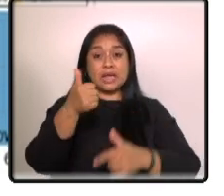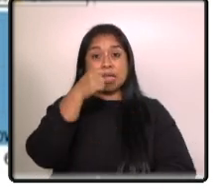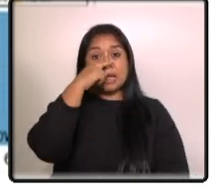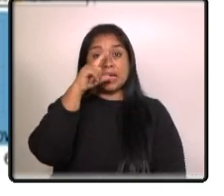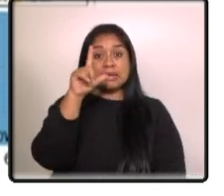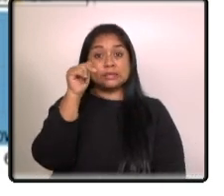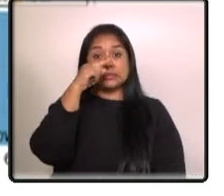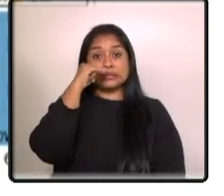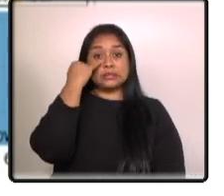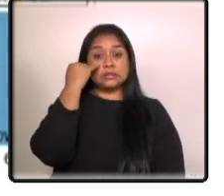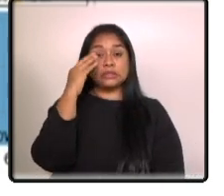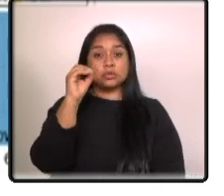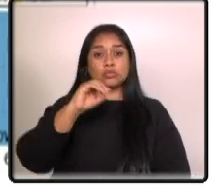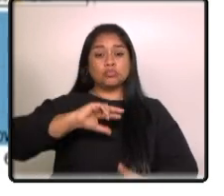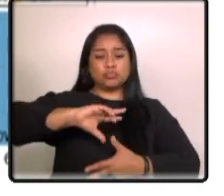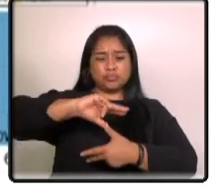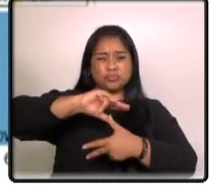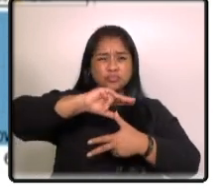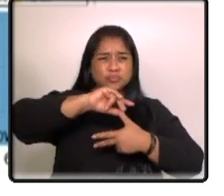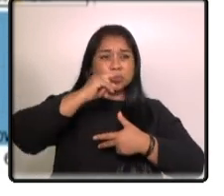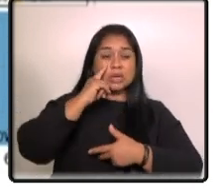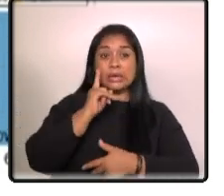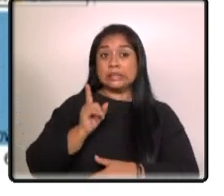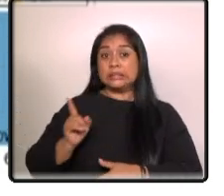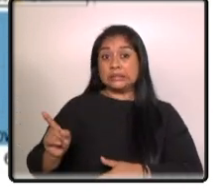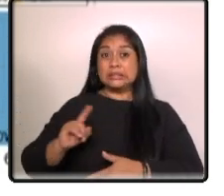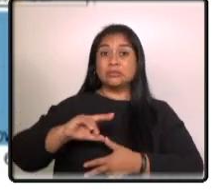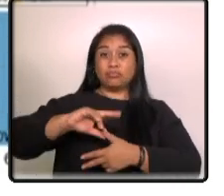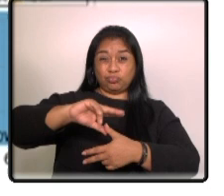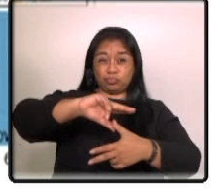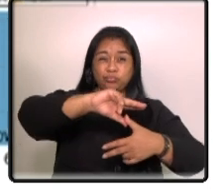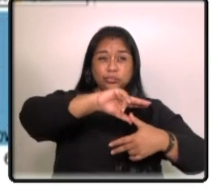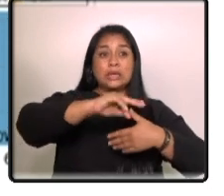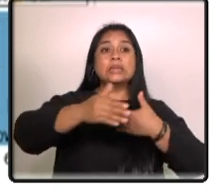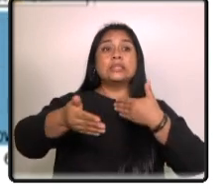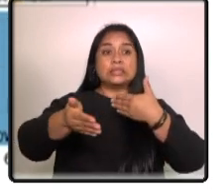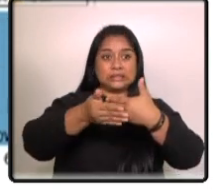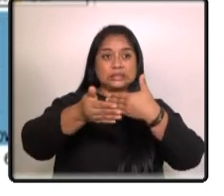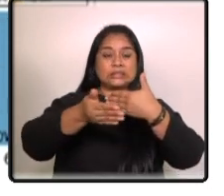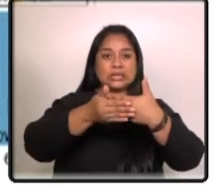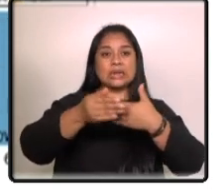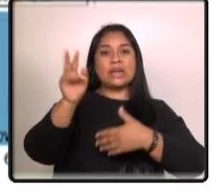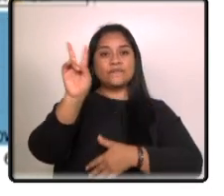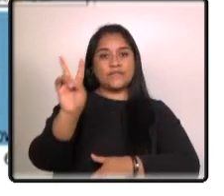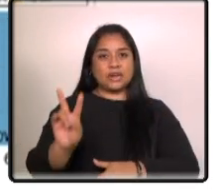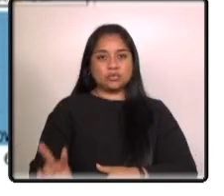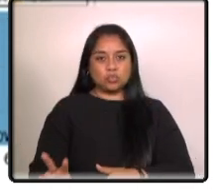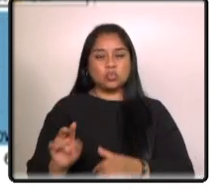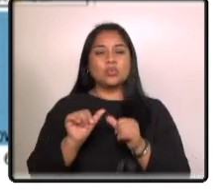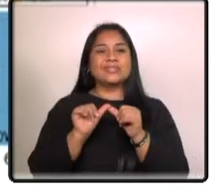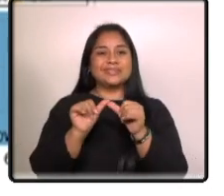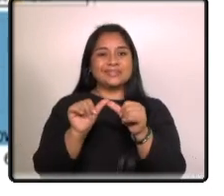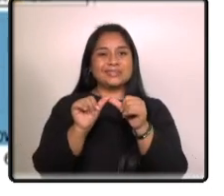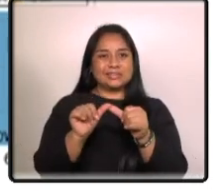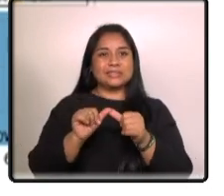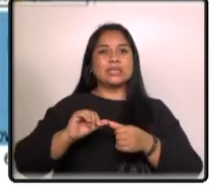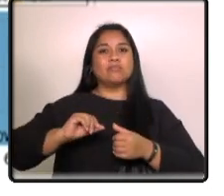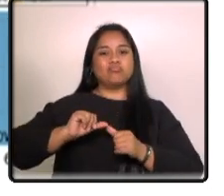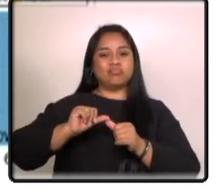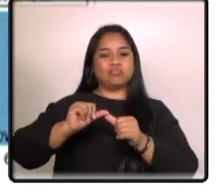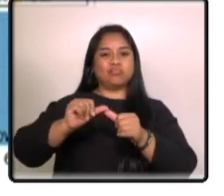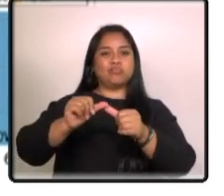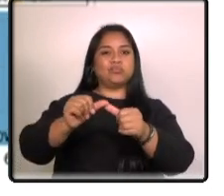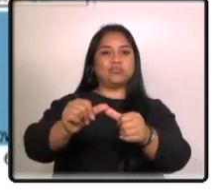el avance del huracán Beryl por el momento se mantiene en las cercanías de Venezuela y continúa haciendo su avance